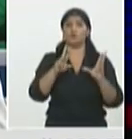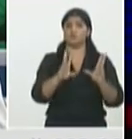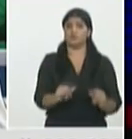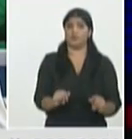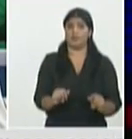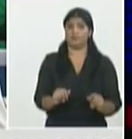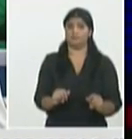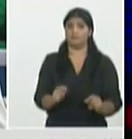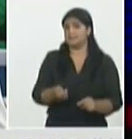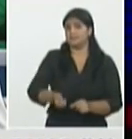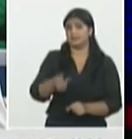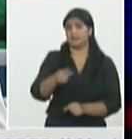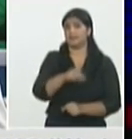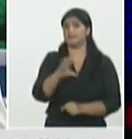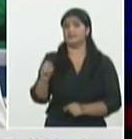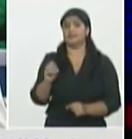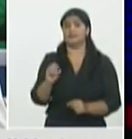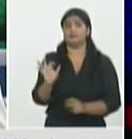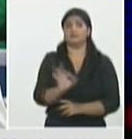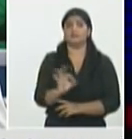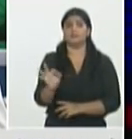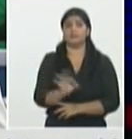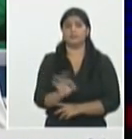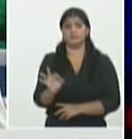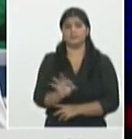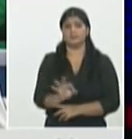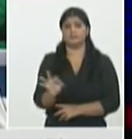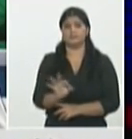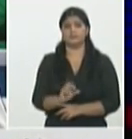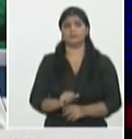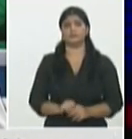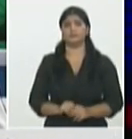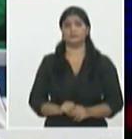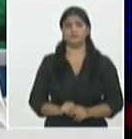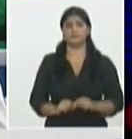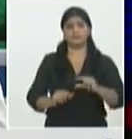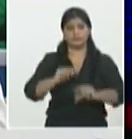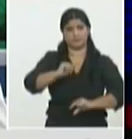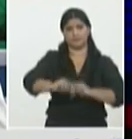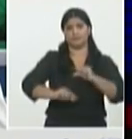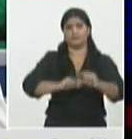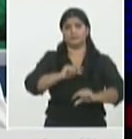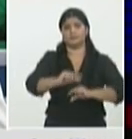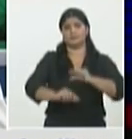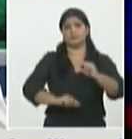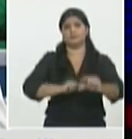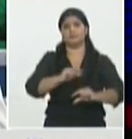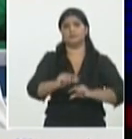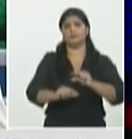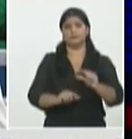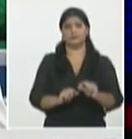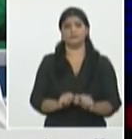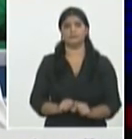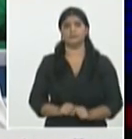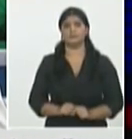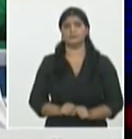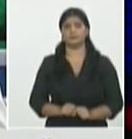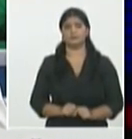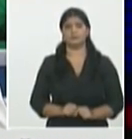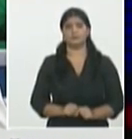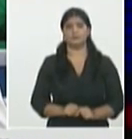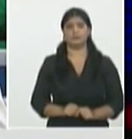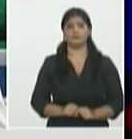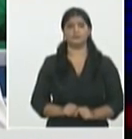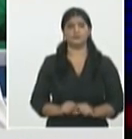% la intervención sanitaria con estos dos candidatos intervención sanitaria que comenzó